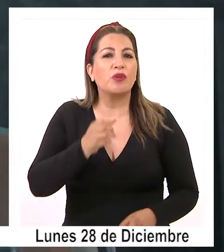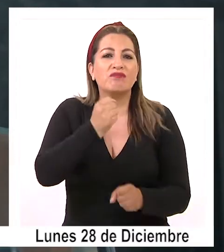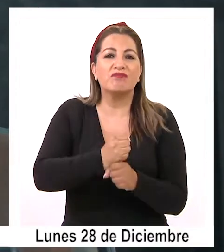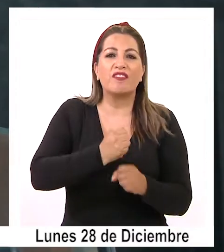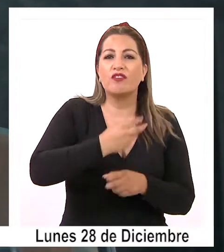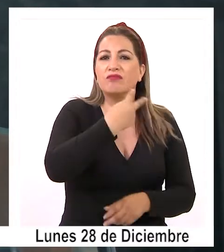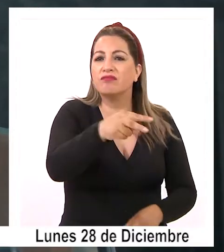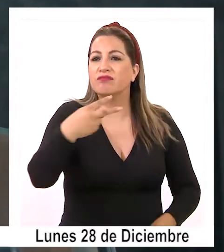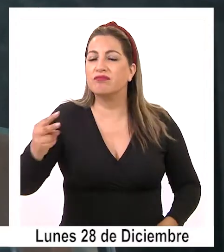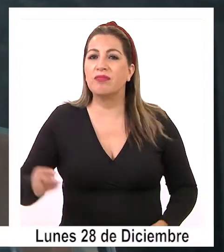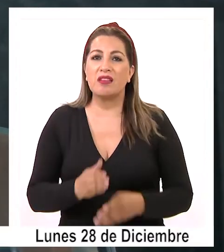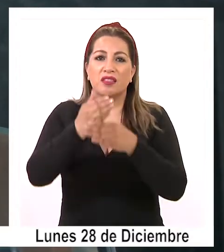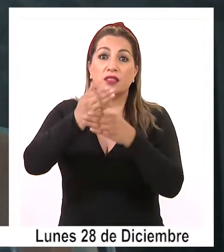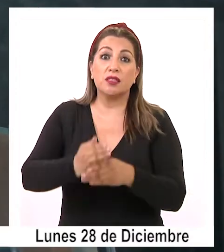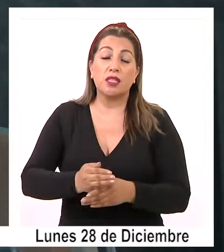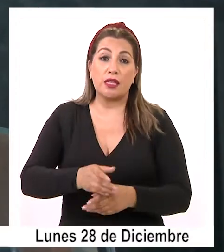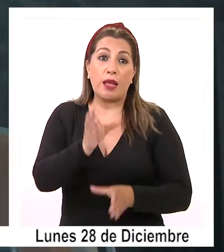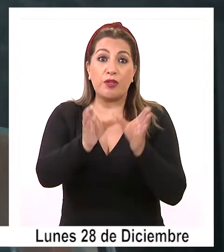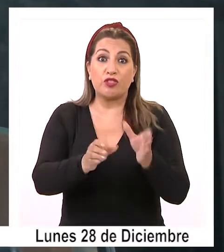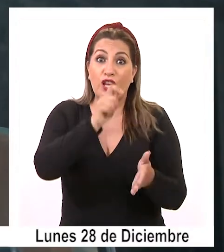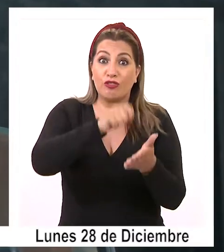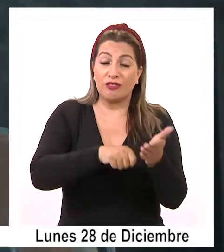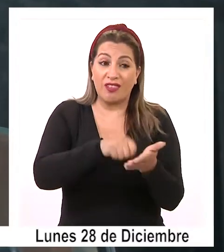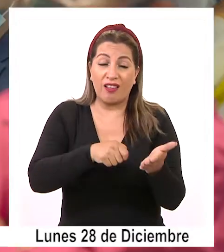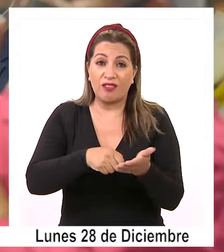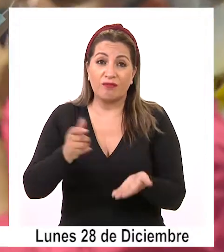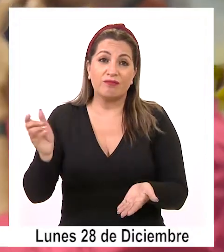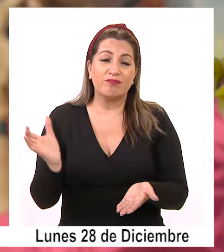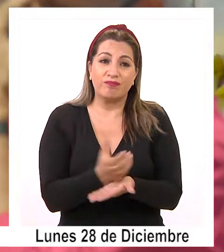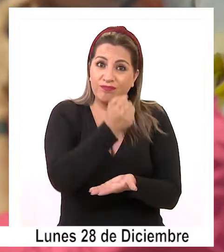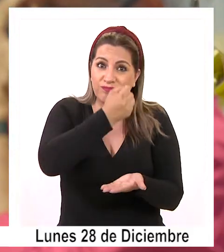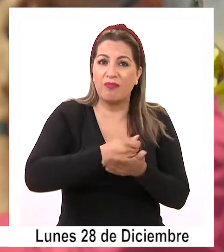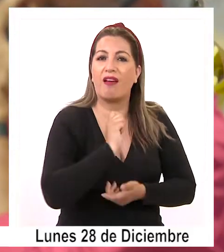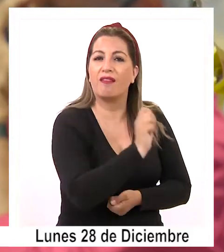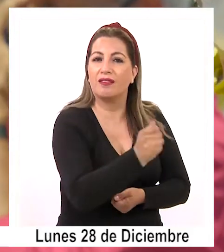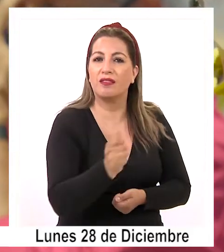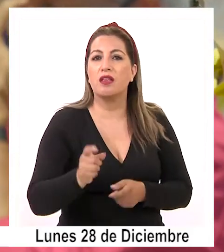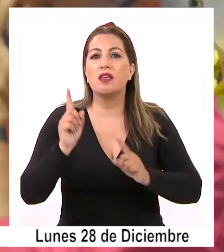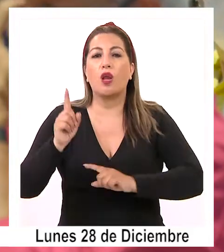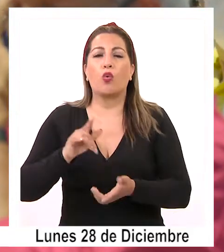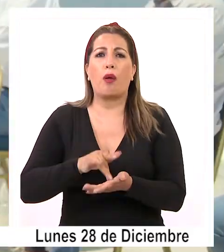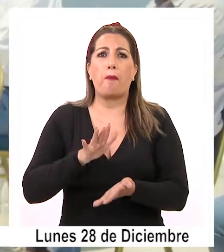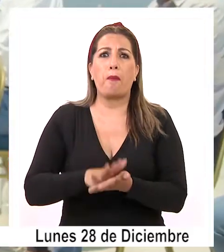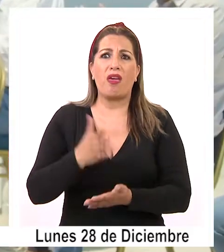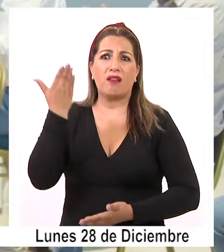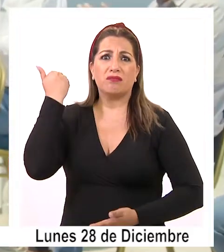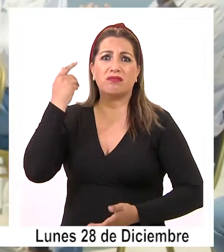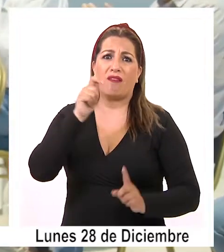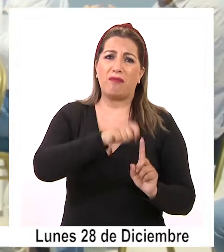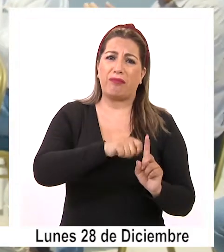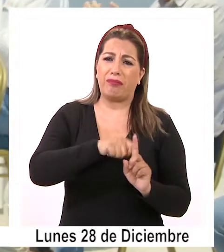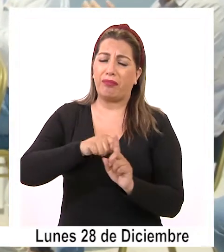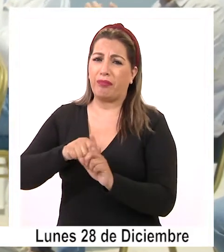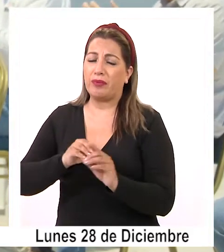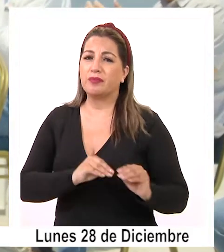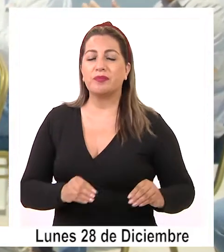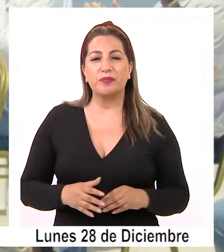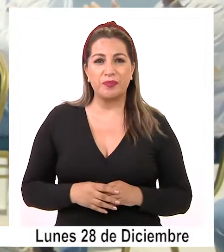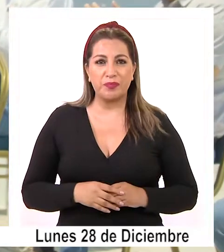sus negocios, sustentar sueldo de sus trabajadores y saldar deudas generadas por meses de inactividad.